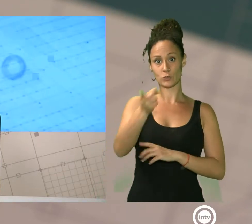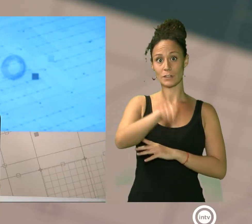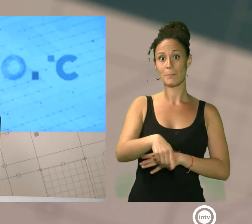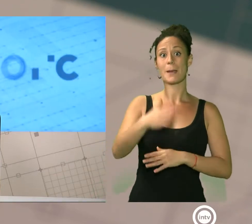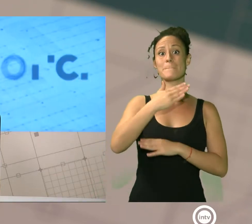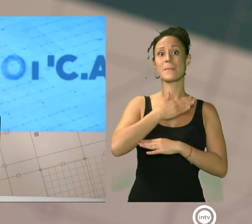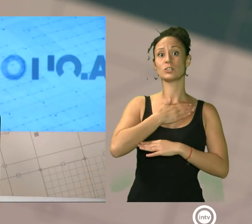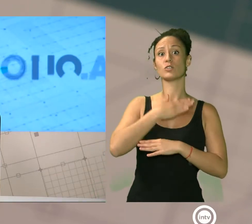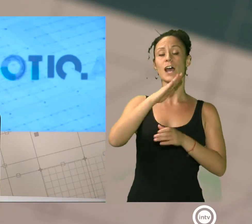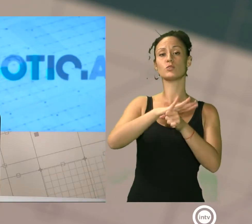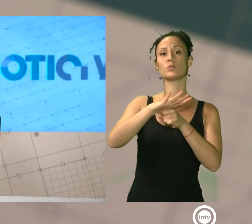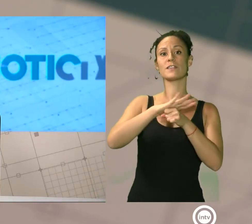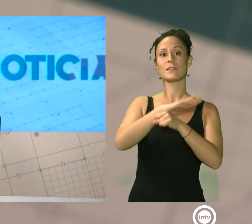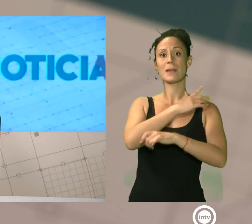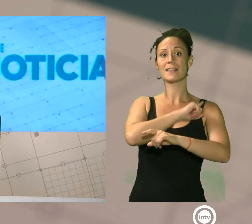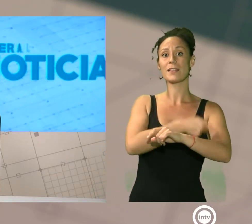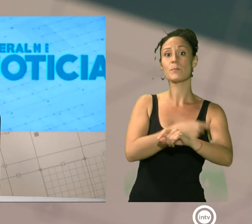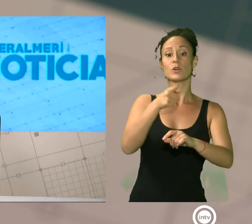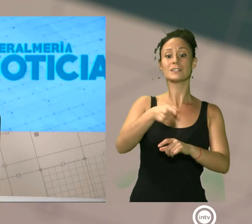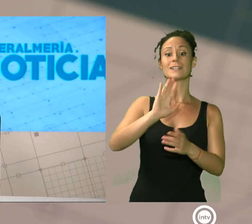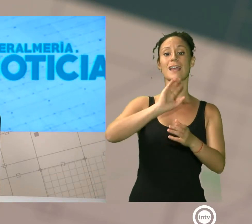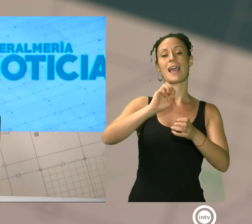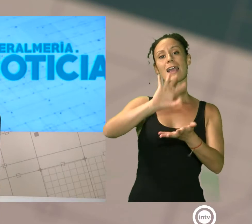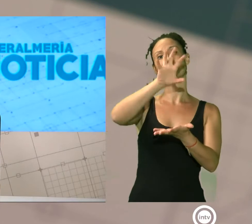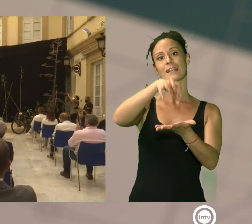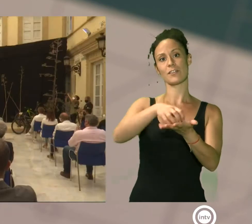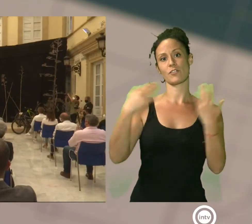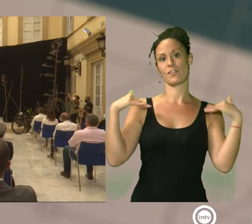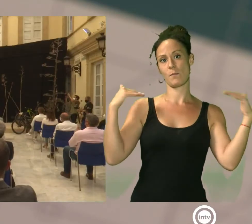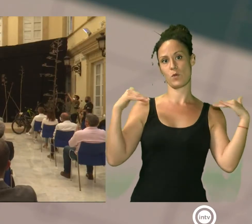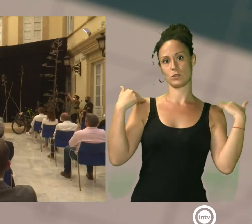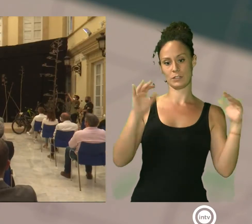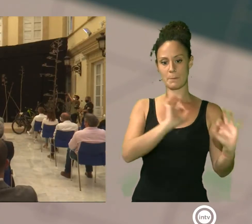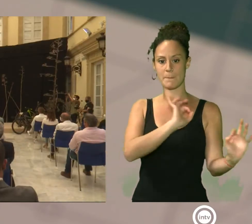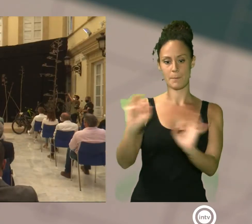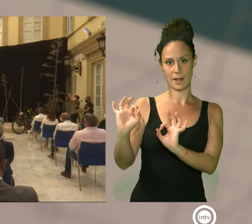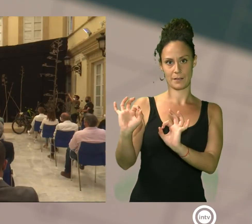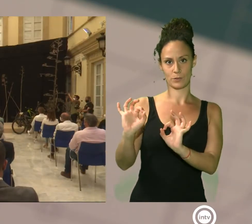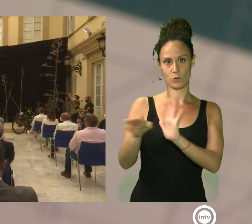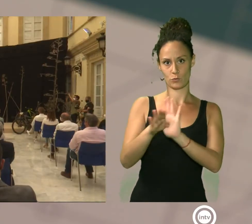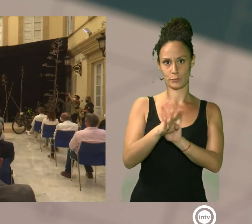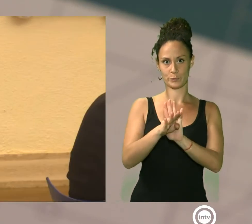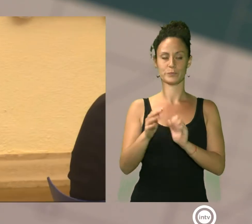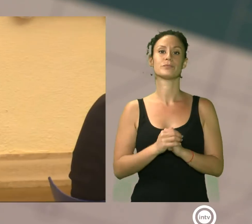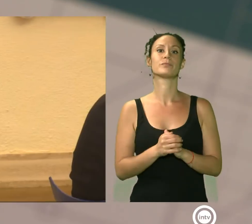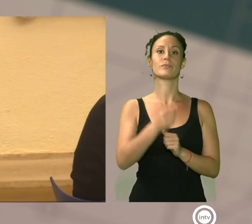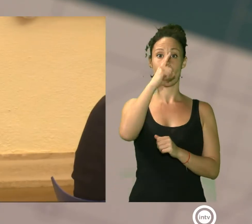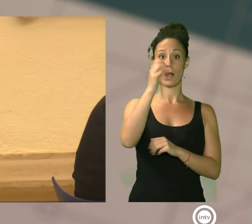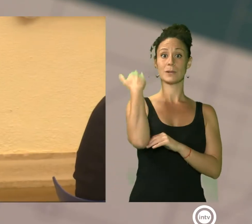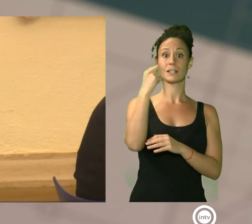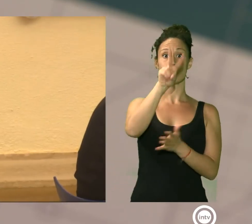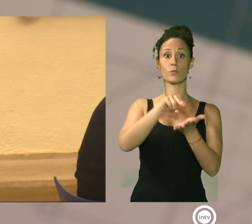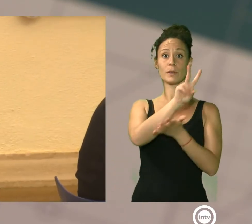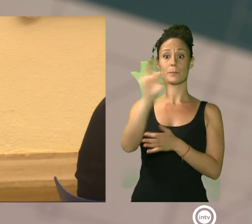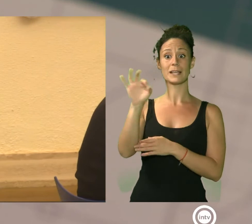continúa con la puesta a punto de las instalaciones deportivas de la ciudad. El pasado 2020 Almería se convirtió en el escenario de la